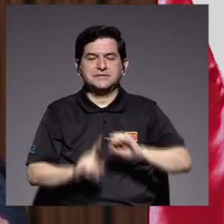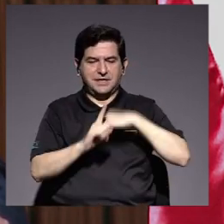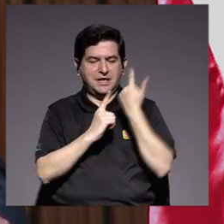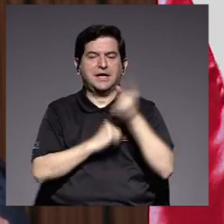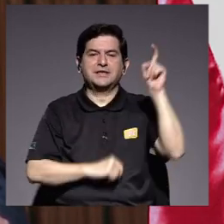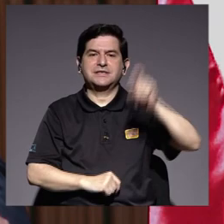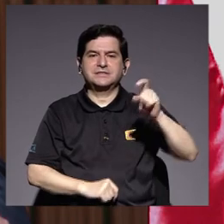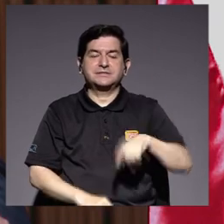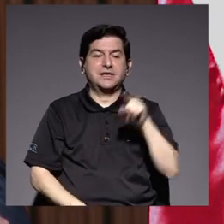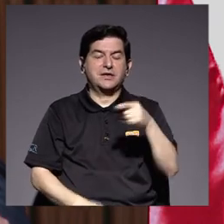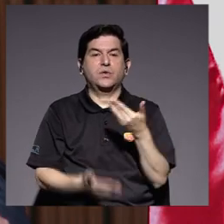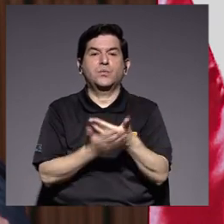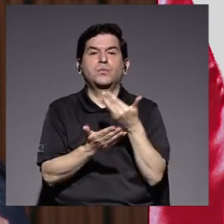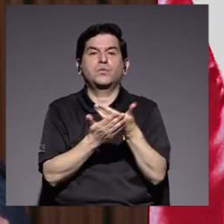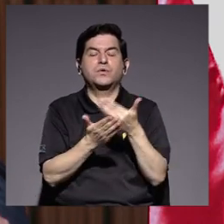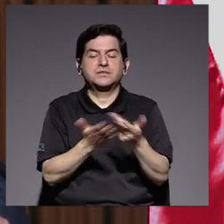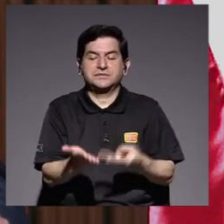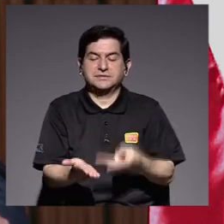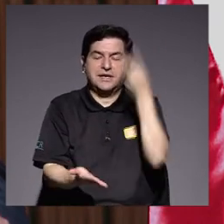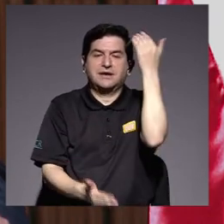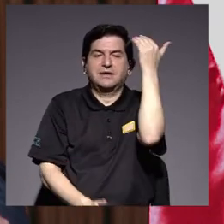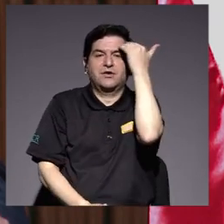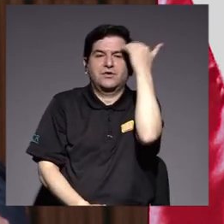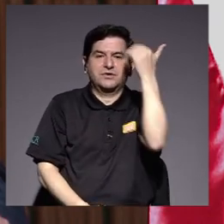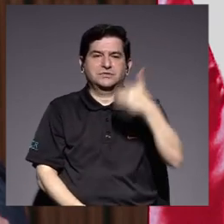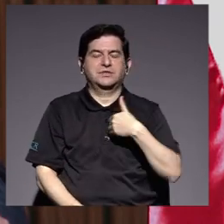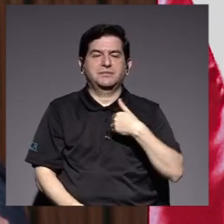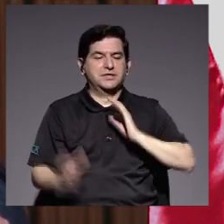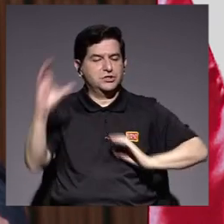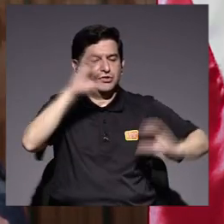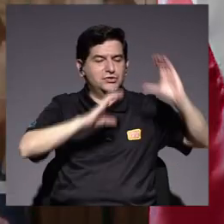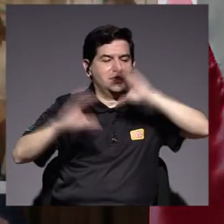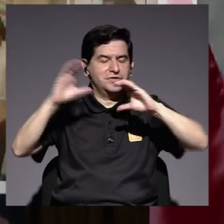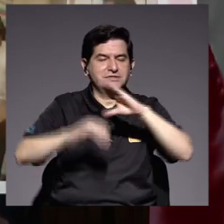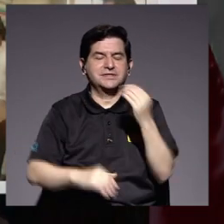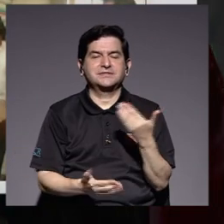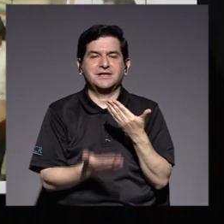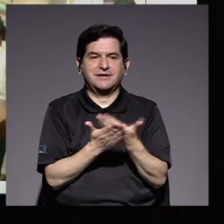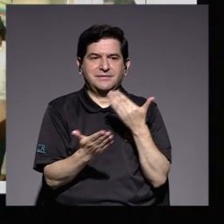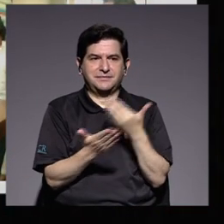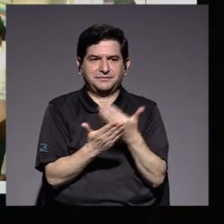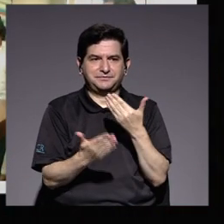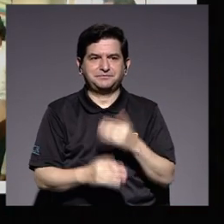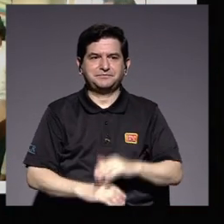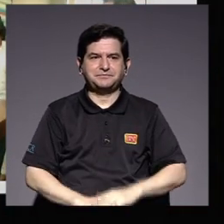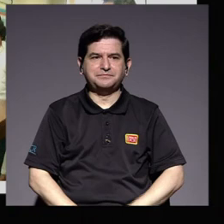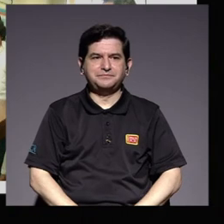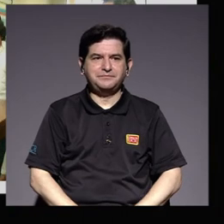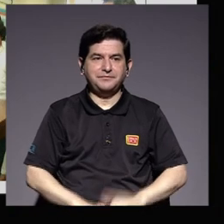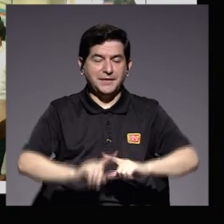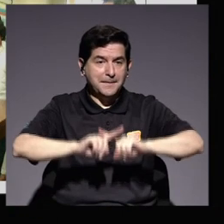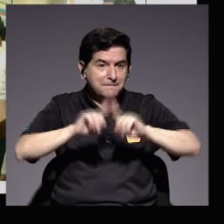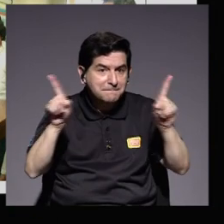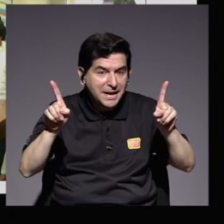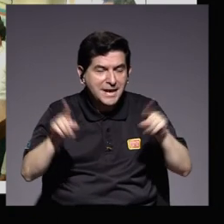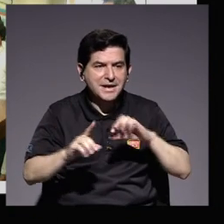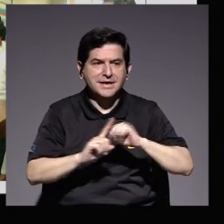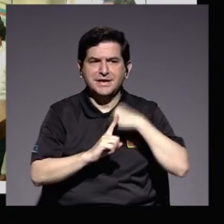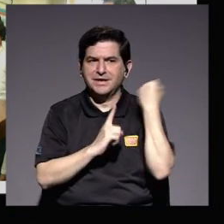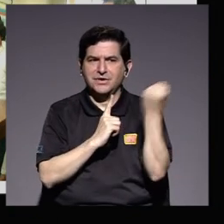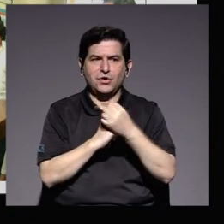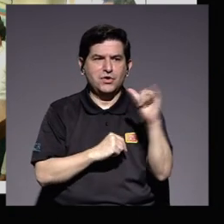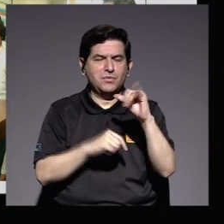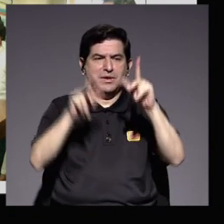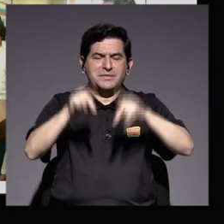Todo esto es muestra tangible del valor del conocimiento, de la ciencia y de la evidencia. Sin embargo, aún en estas condiciones